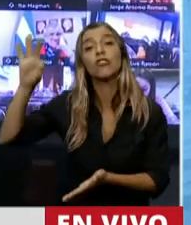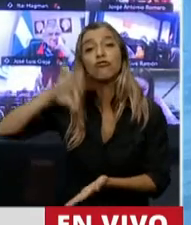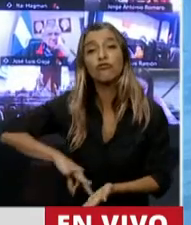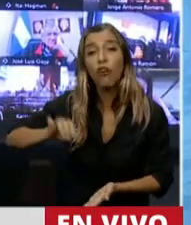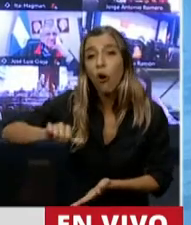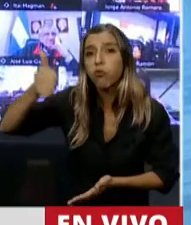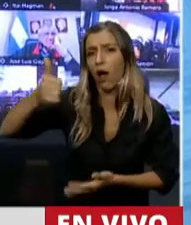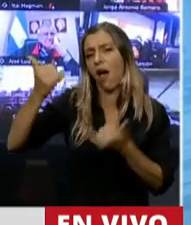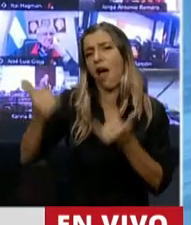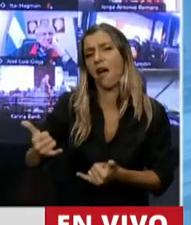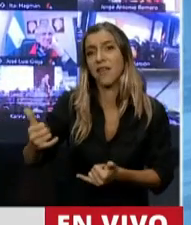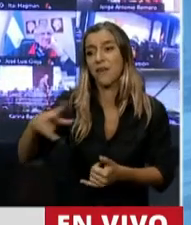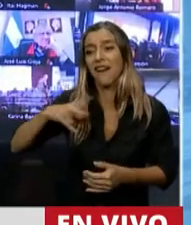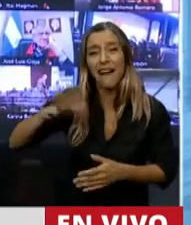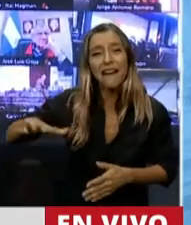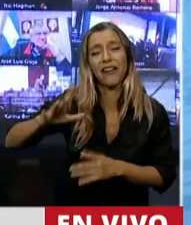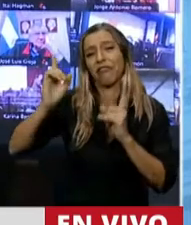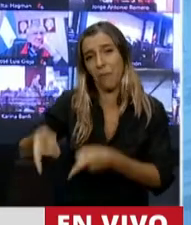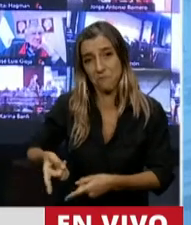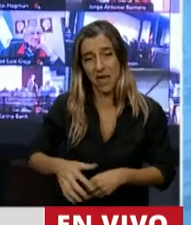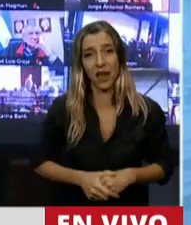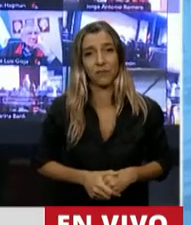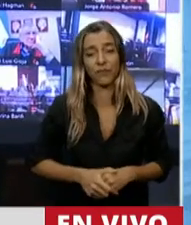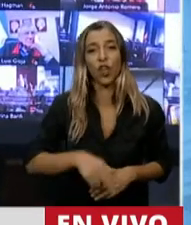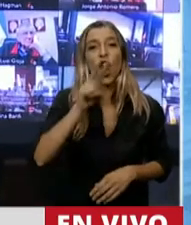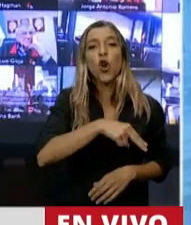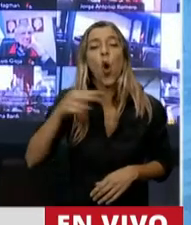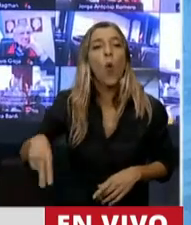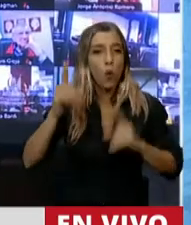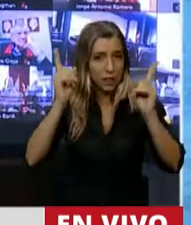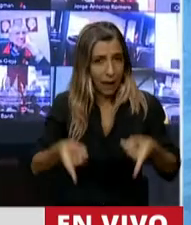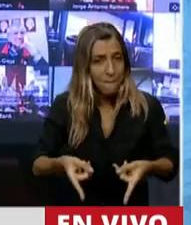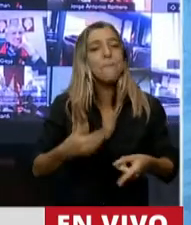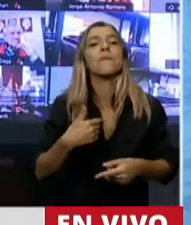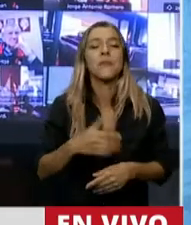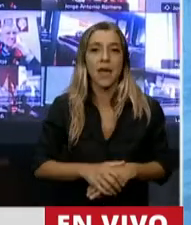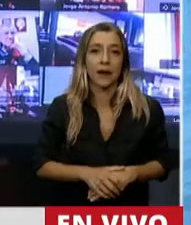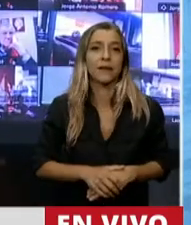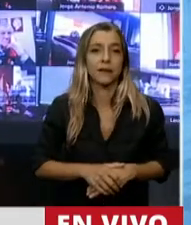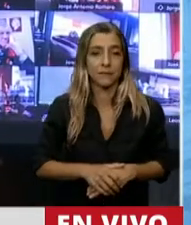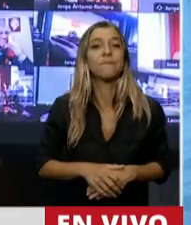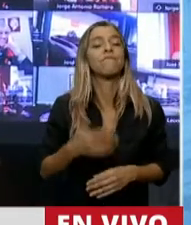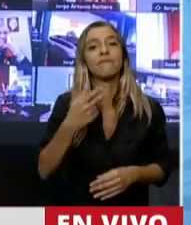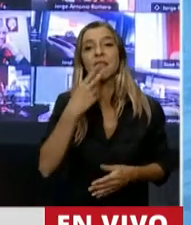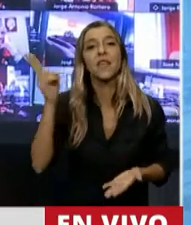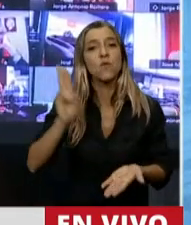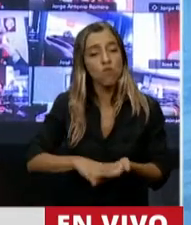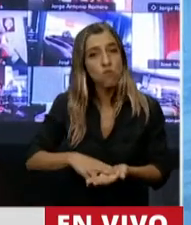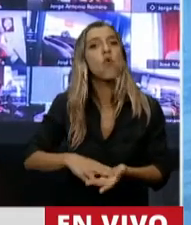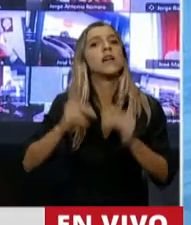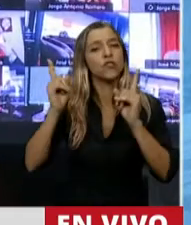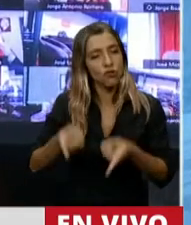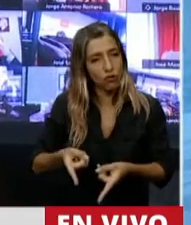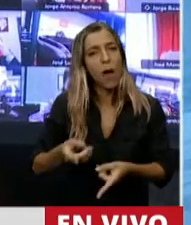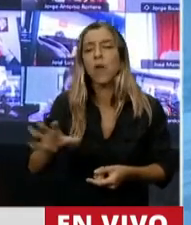los años. En Noruega. Noruega, que tiene el 44%, tiene un impuesto a las grandes fortunas de